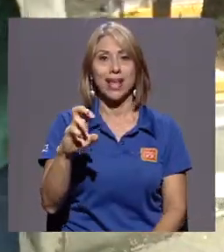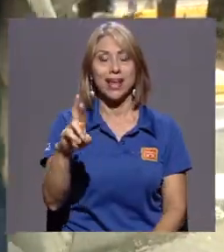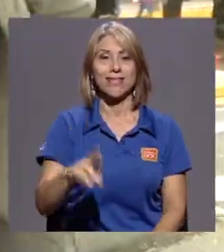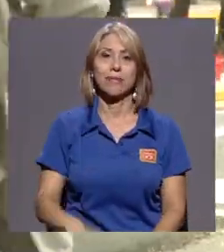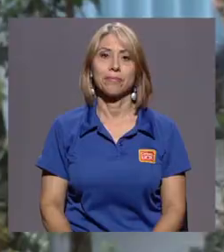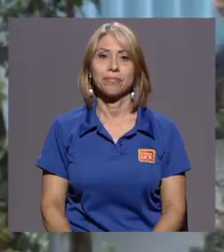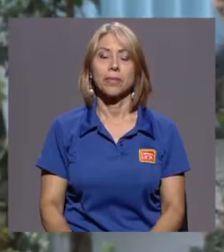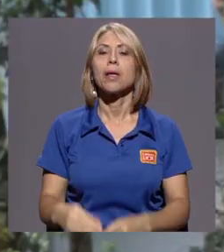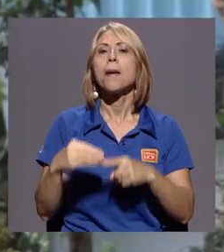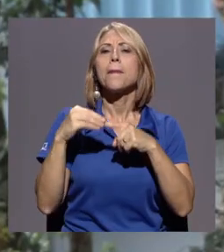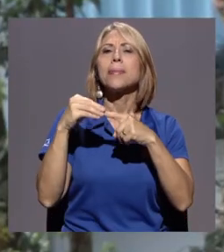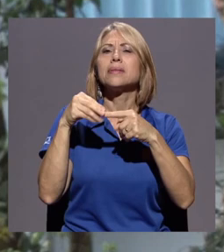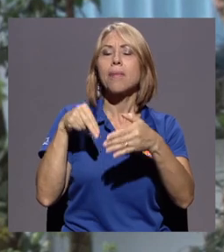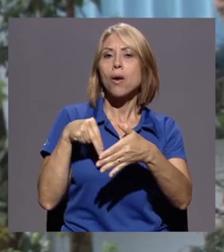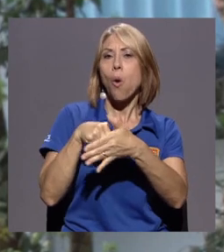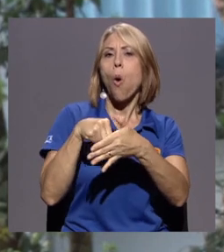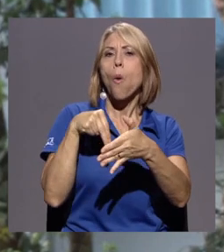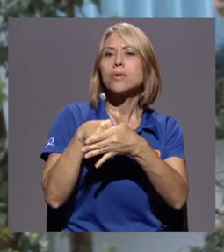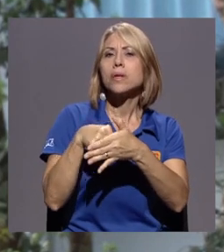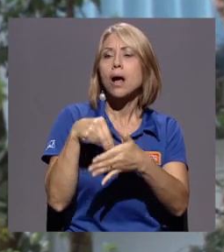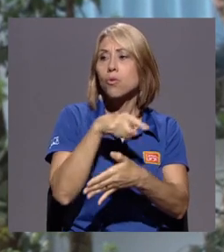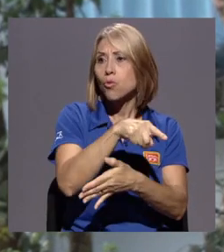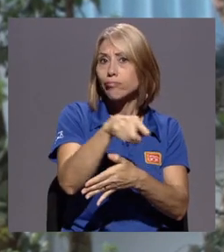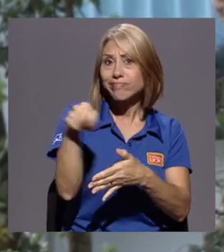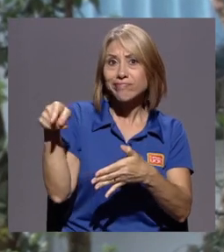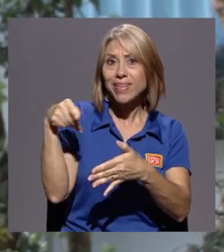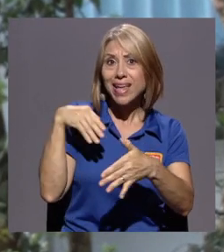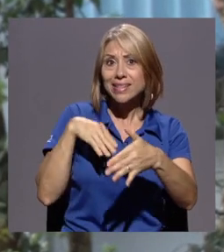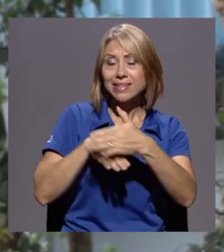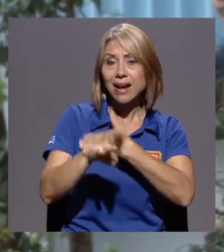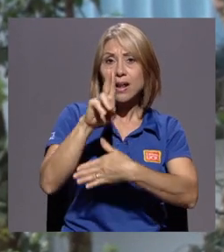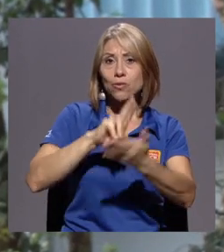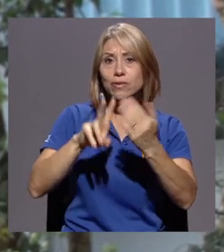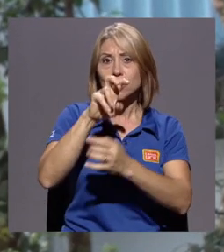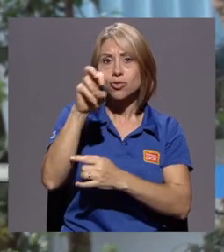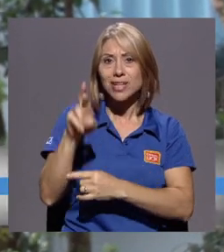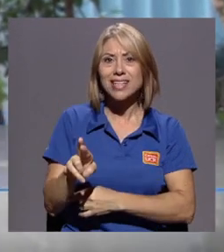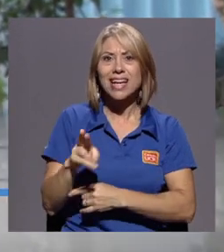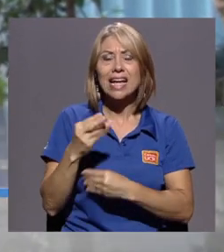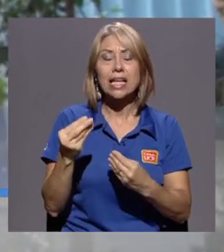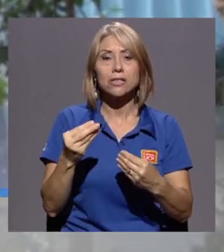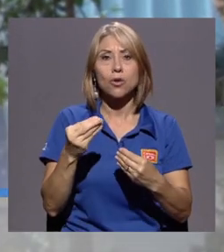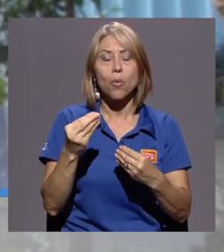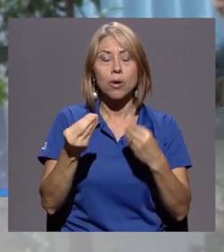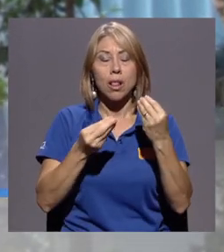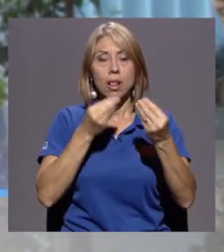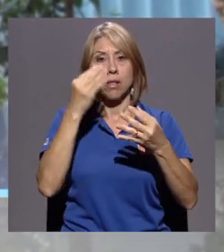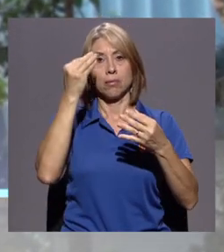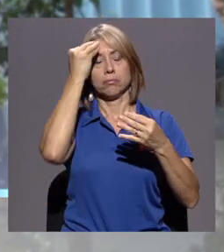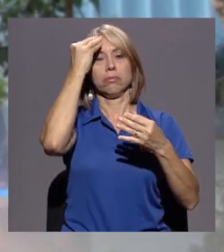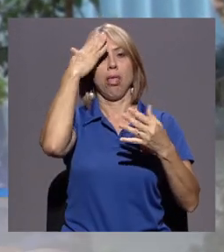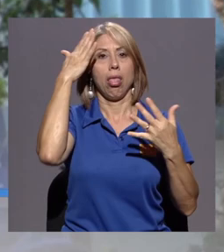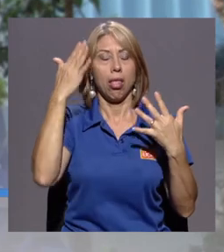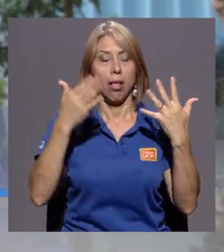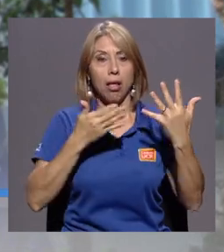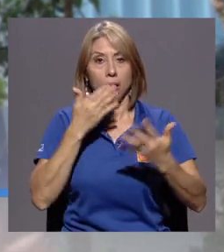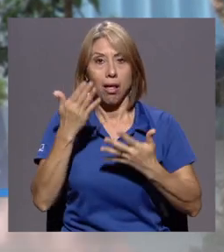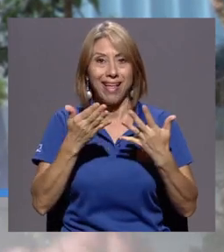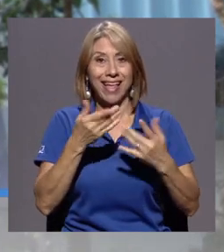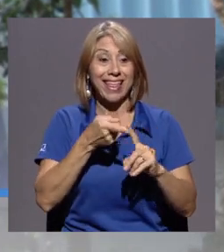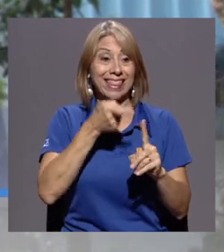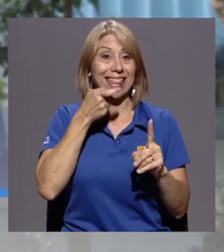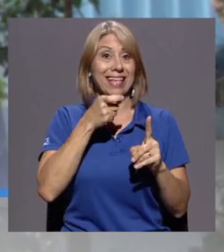El principal obstáculo que atraviesan los estudiantes cuando entran a la Universidad de Costa Rica es el shock de transferirse